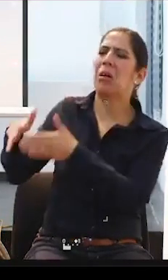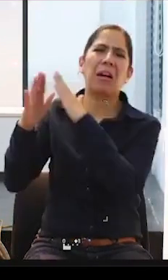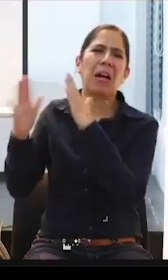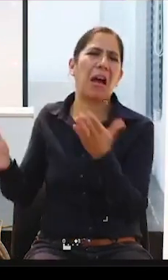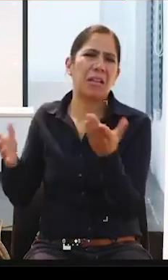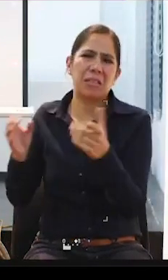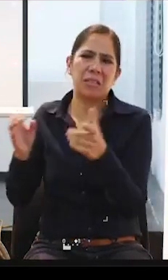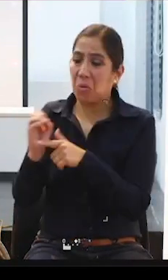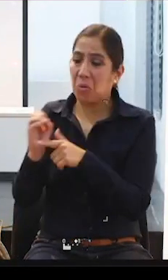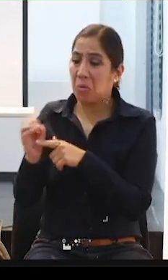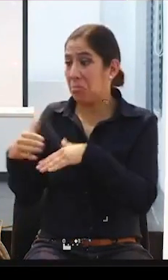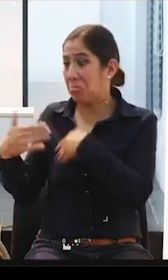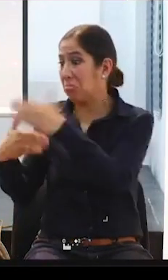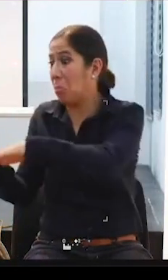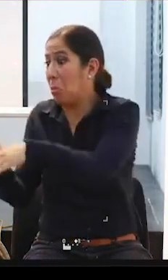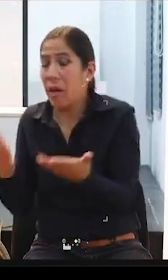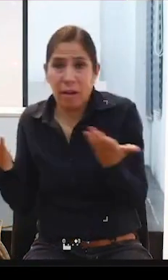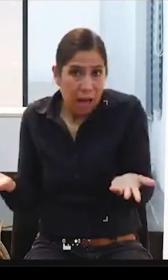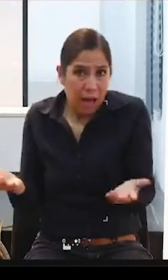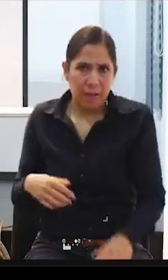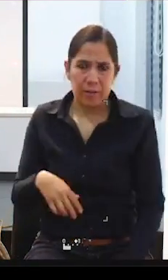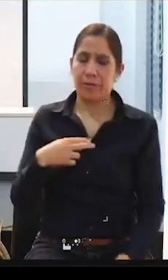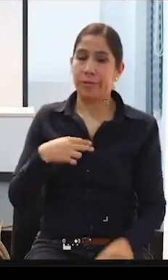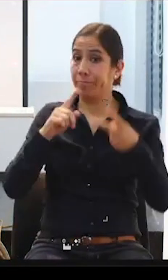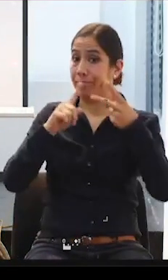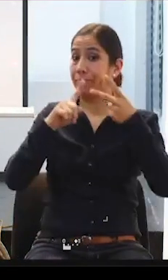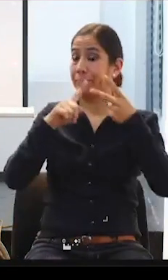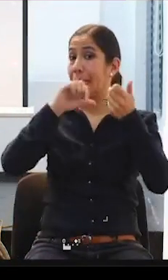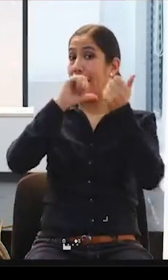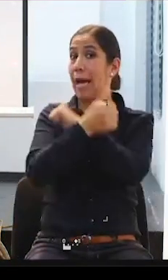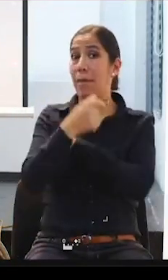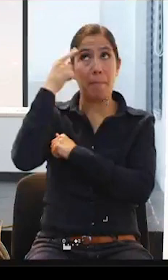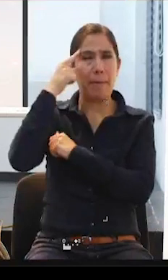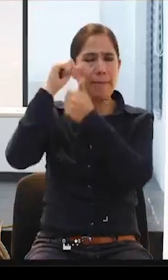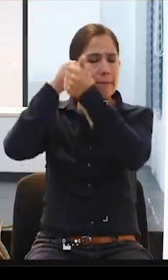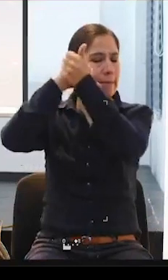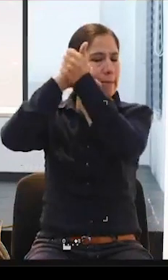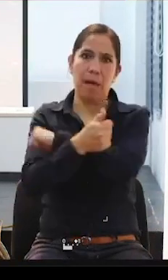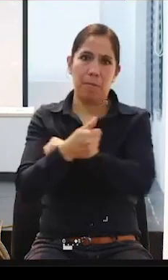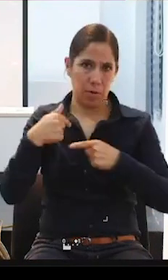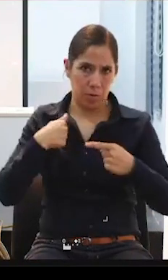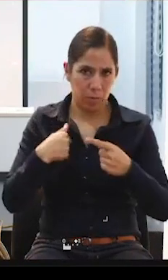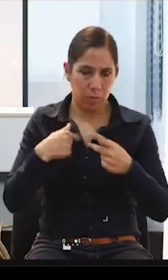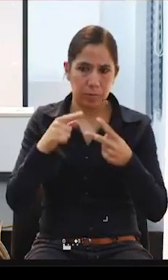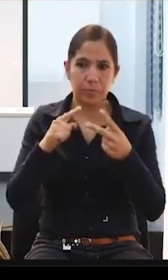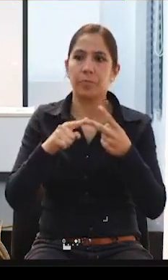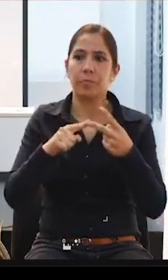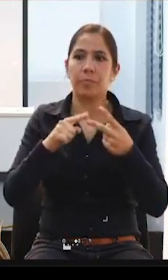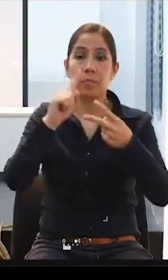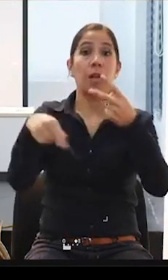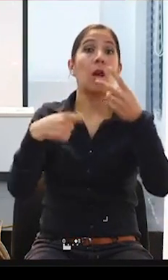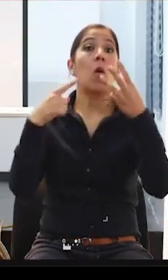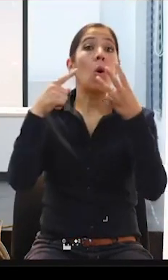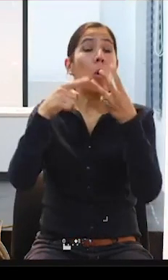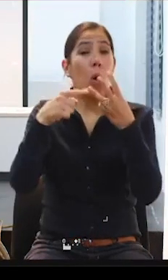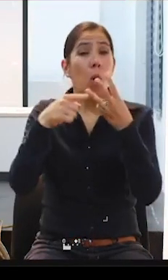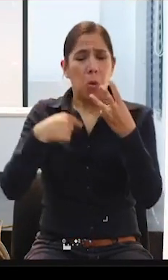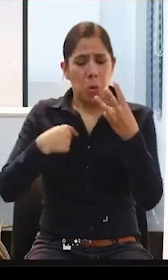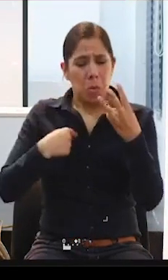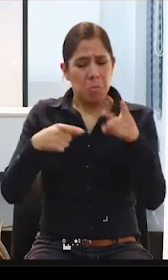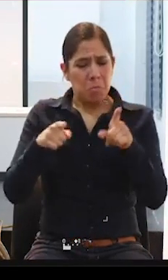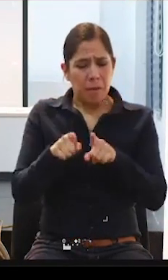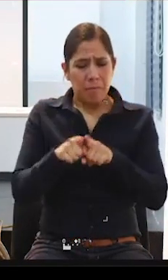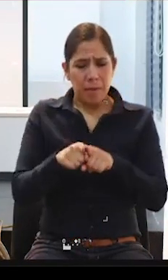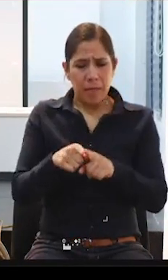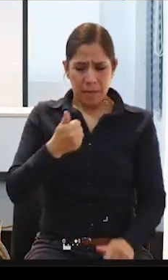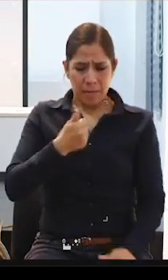cambiado también, y luego ha cambiado mi entender de aceptar mi silla de ruedas